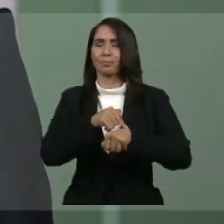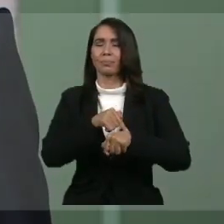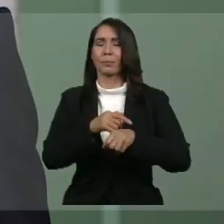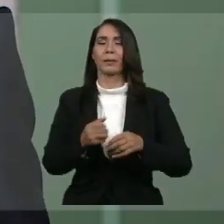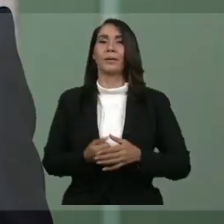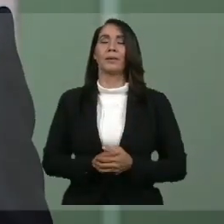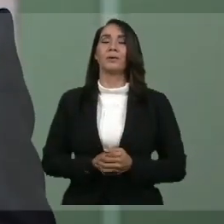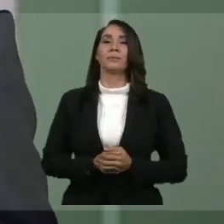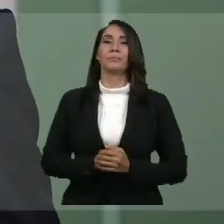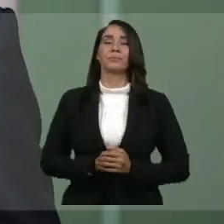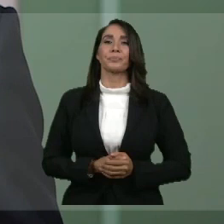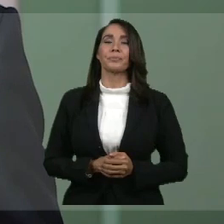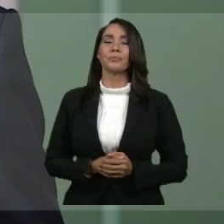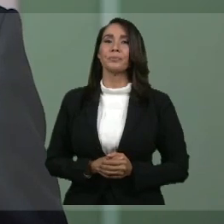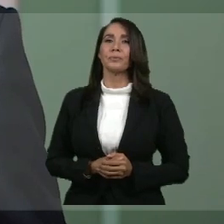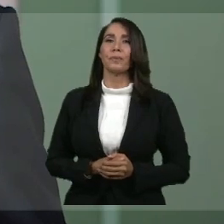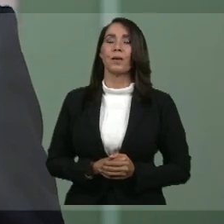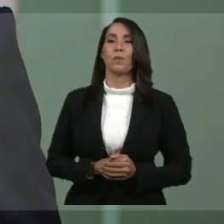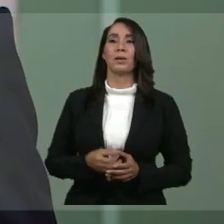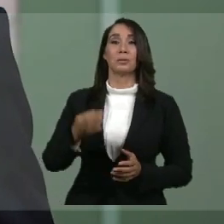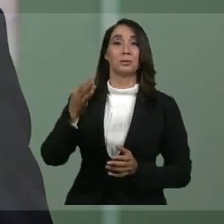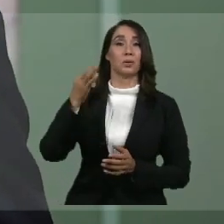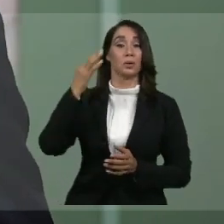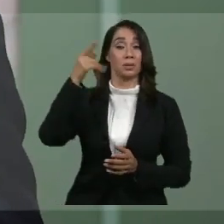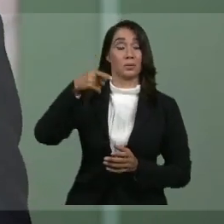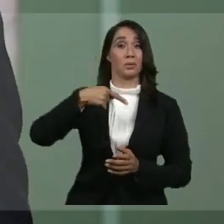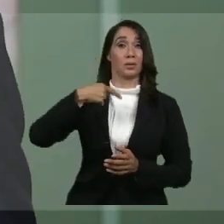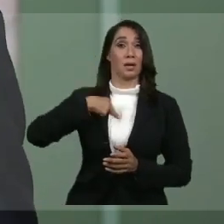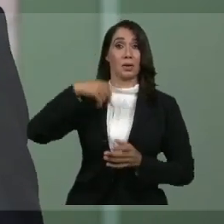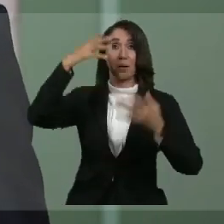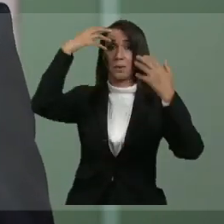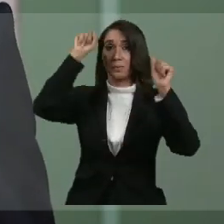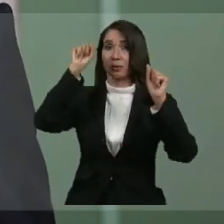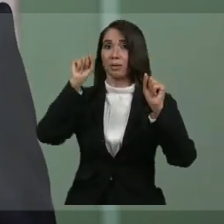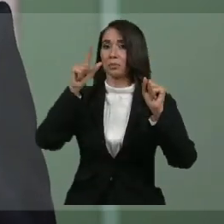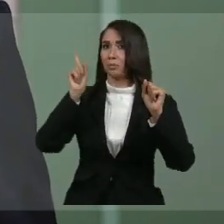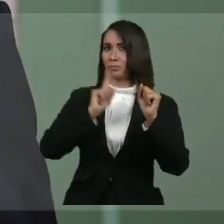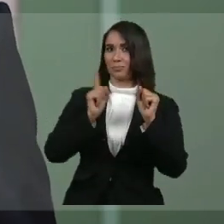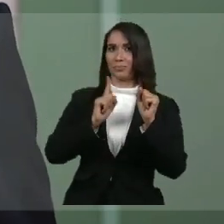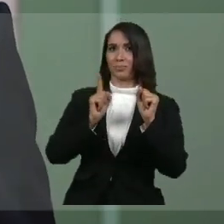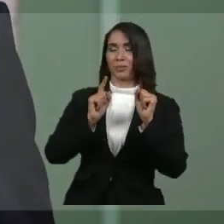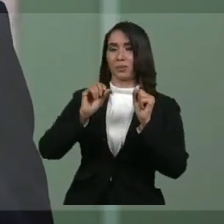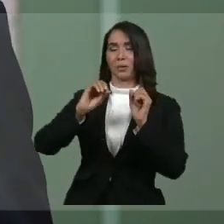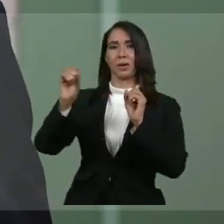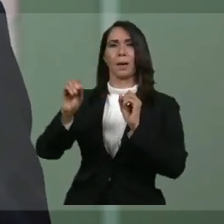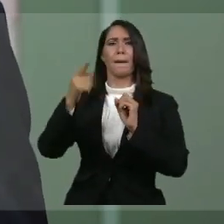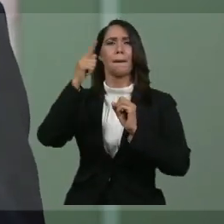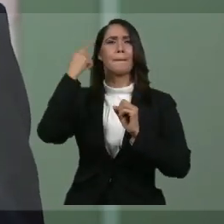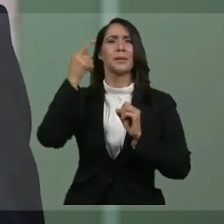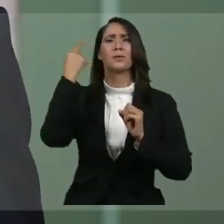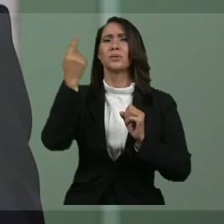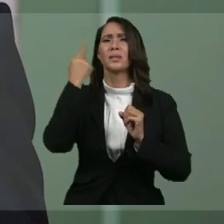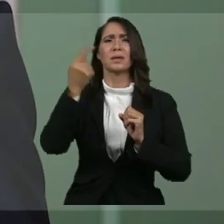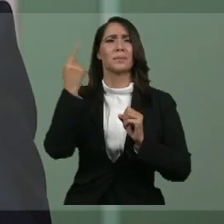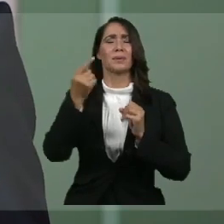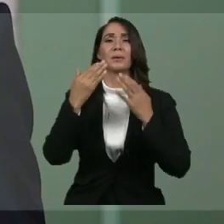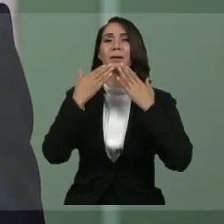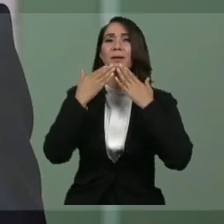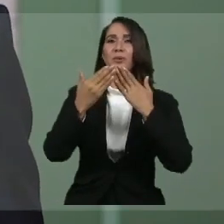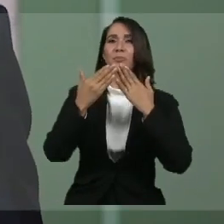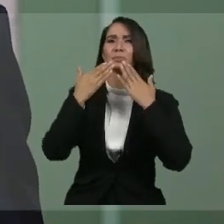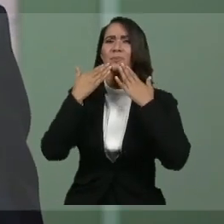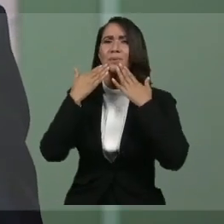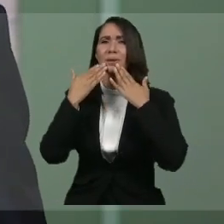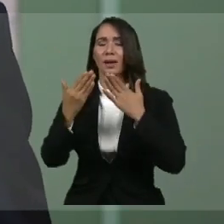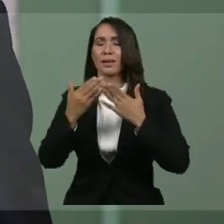Cuando eso ocurra, yo ya no seré su presidente, pero jamás dejaré de estarles agradecido por